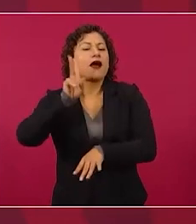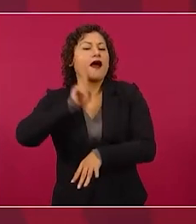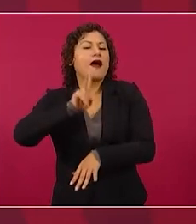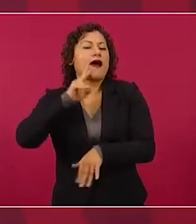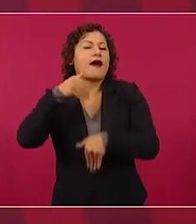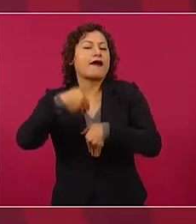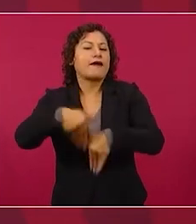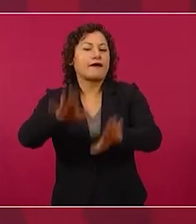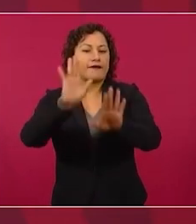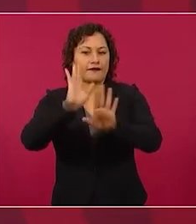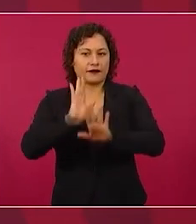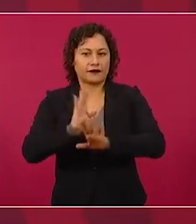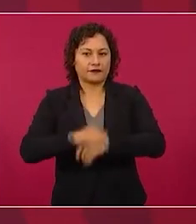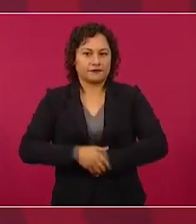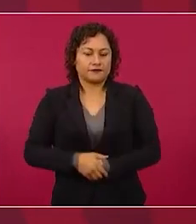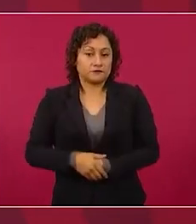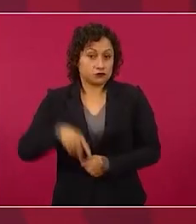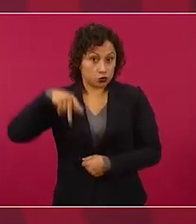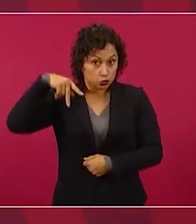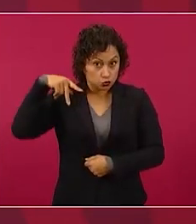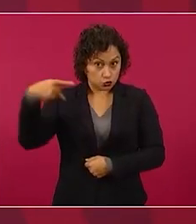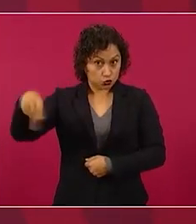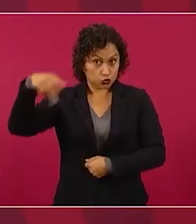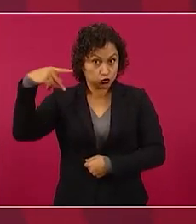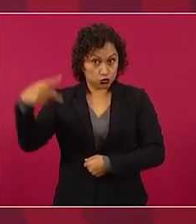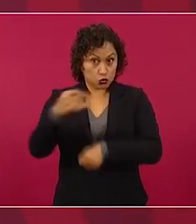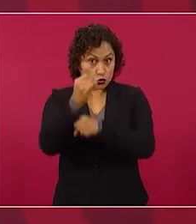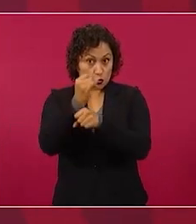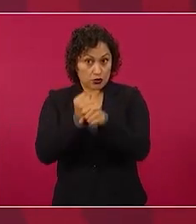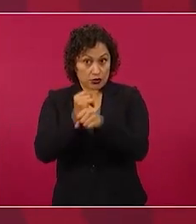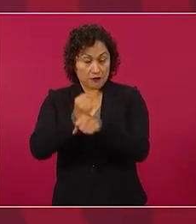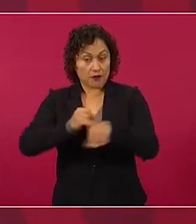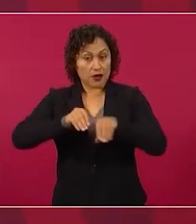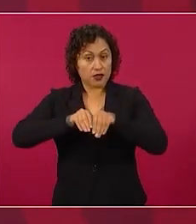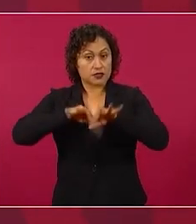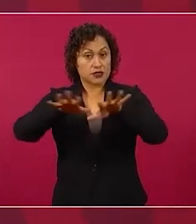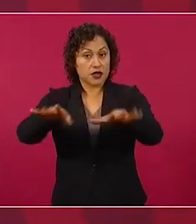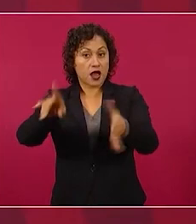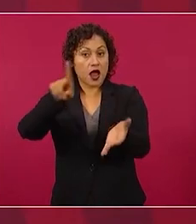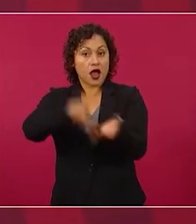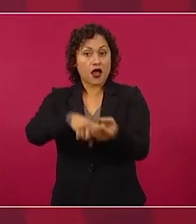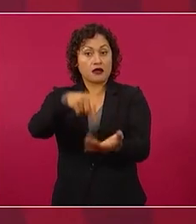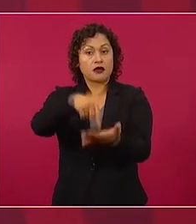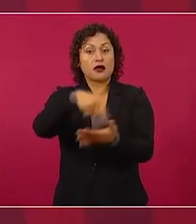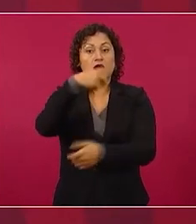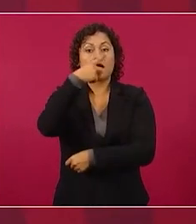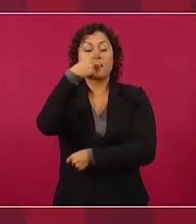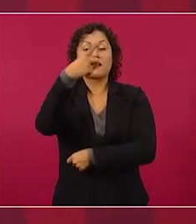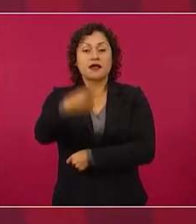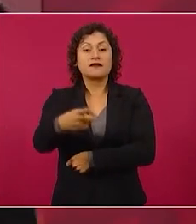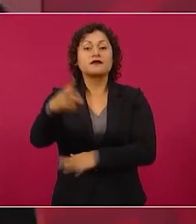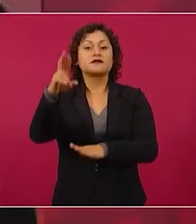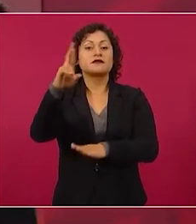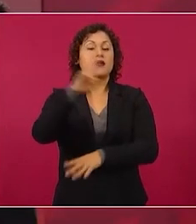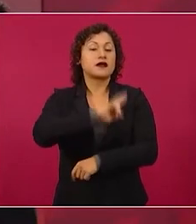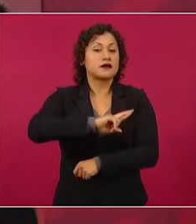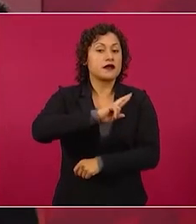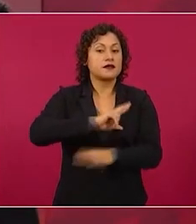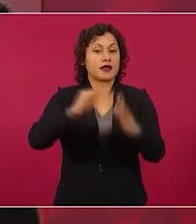sobre la renta de la casa de Houston, de